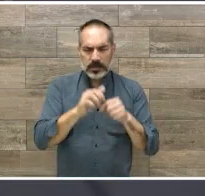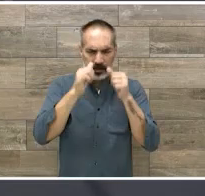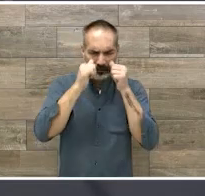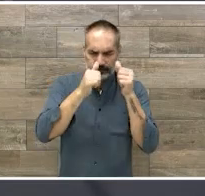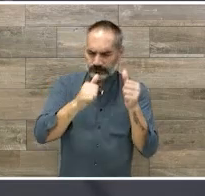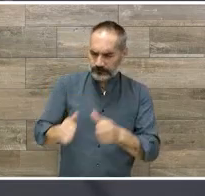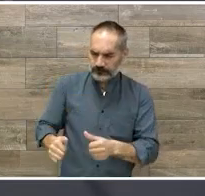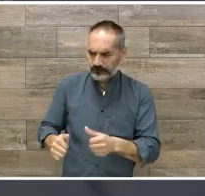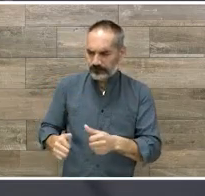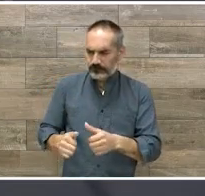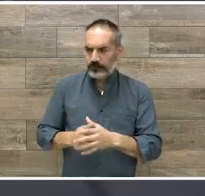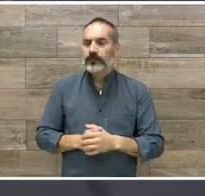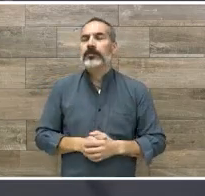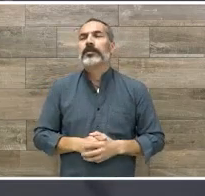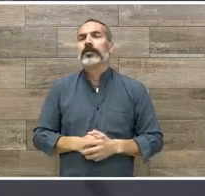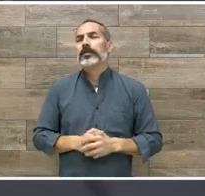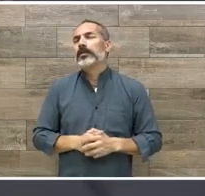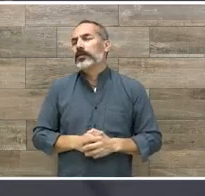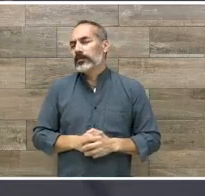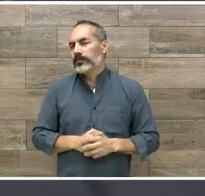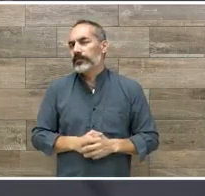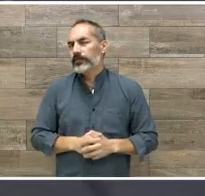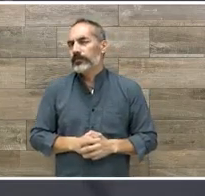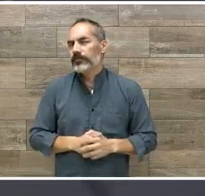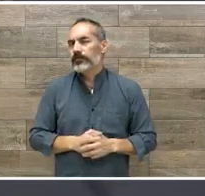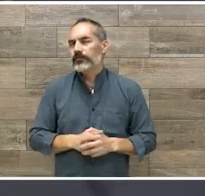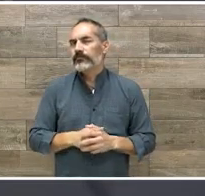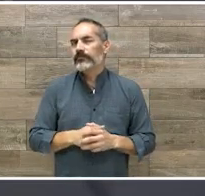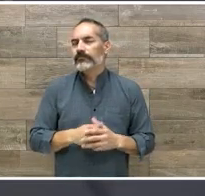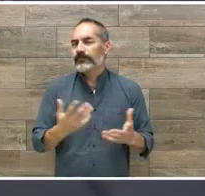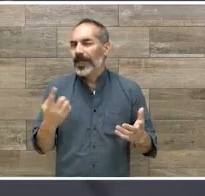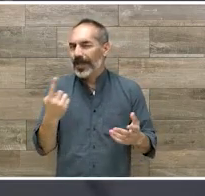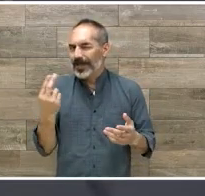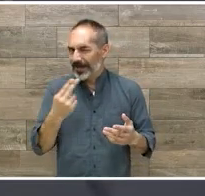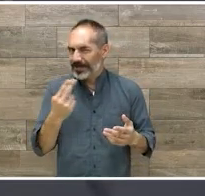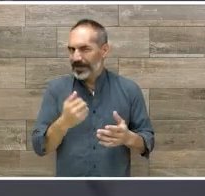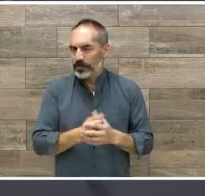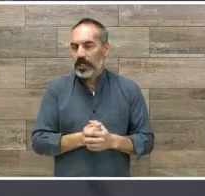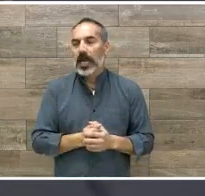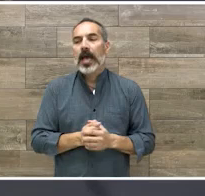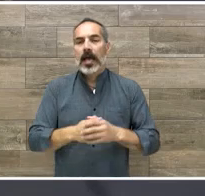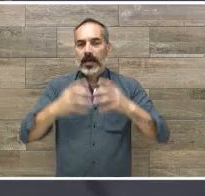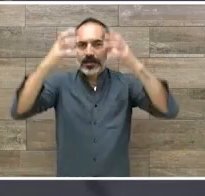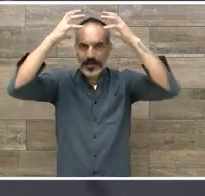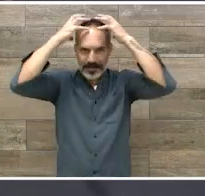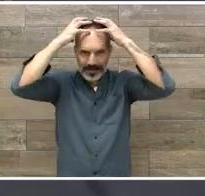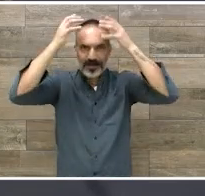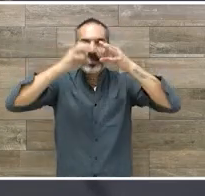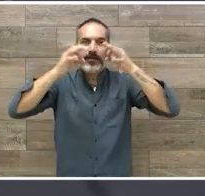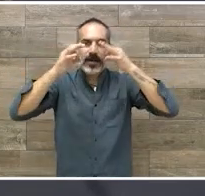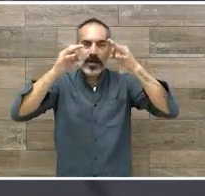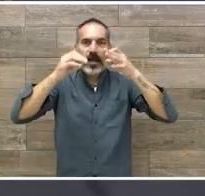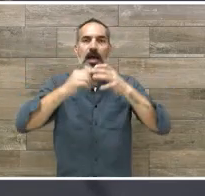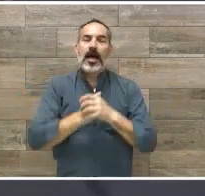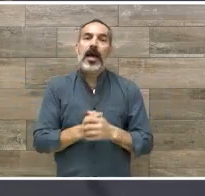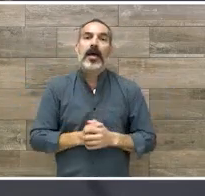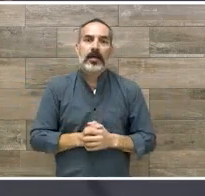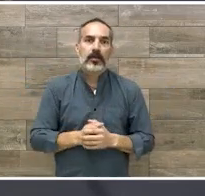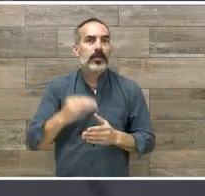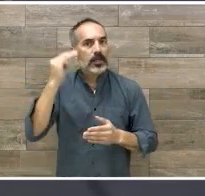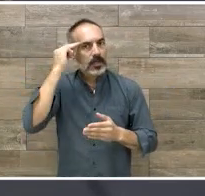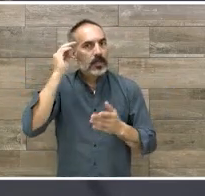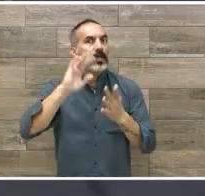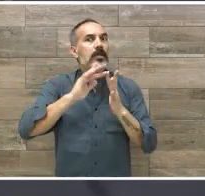recordar hacia dónde vamos por ejemplo, necesitamos potenciar lo cognitivo entonces es neuropsicólogo lo